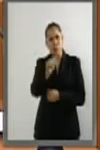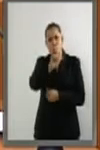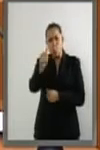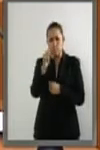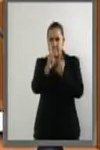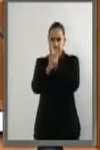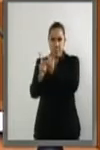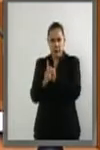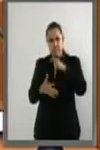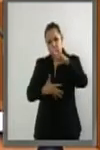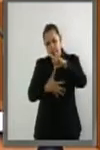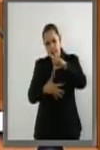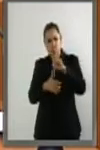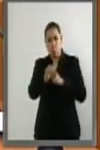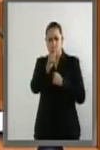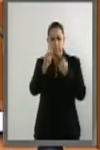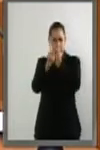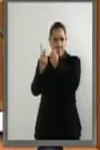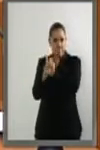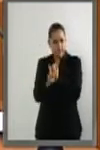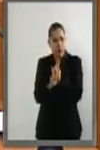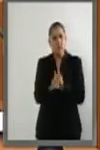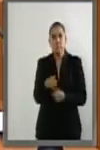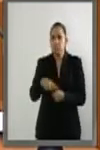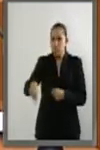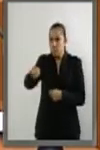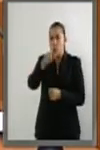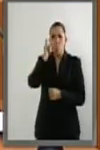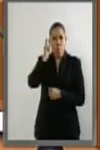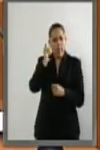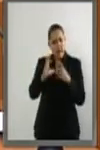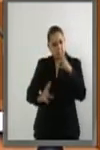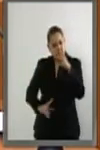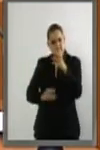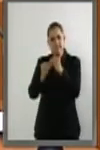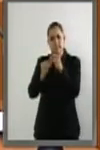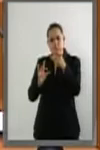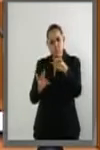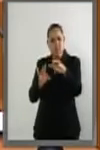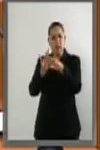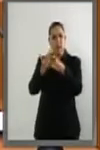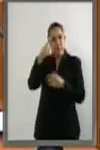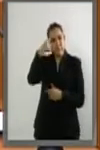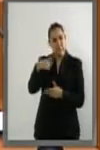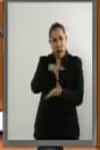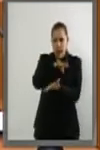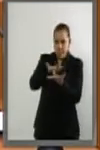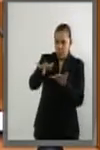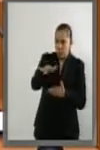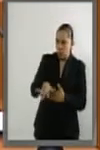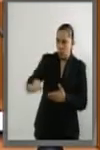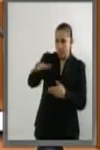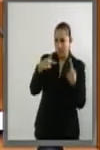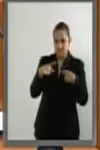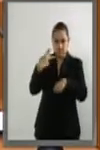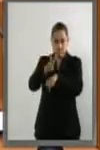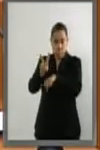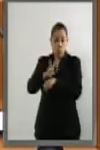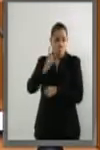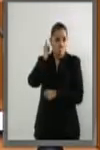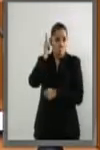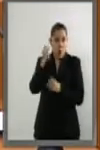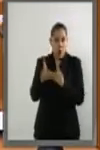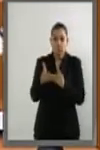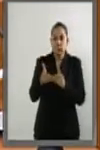a sumarse en apoyo al pueblo venezolano y por la pronta solución de su deterioro